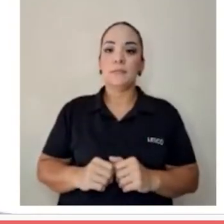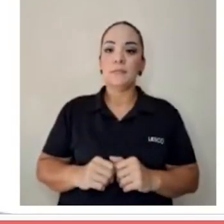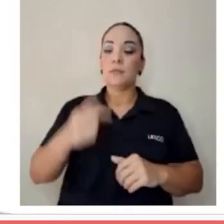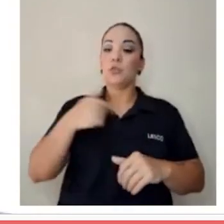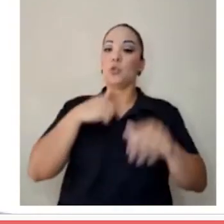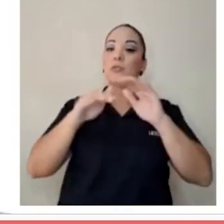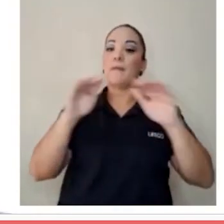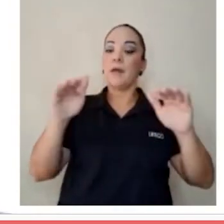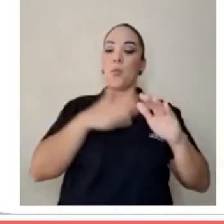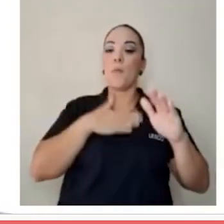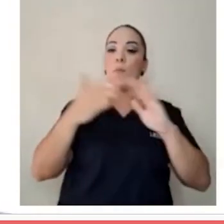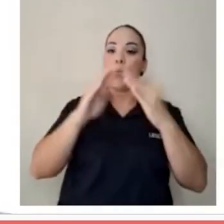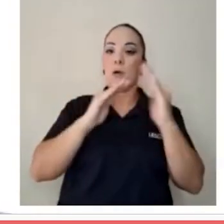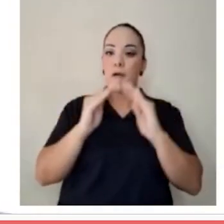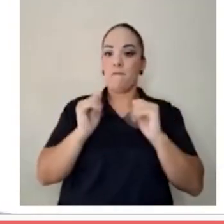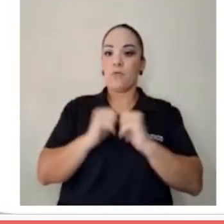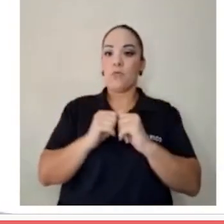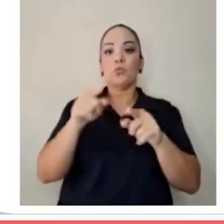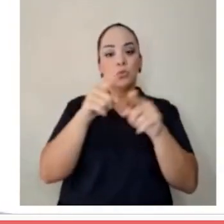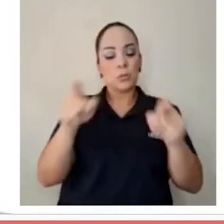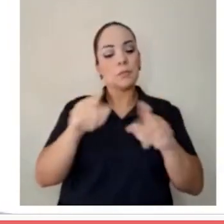un llamado a mi pueblo que lo sea.